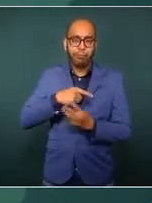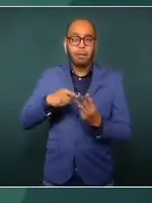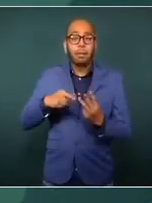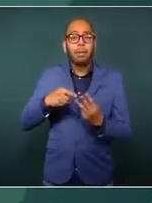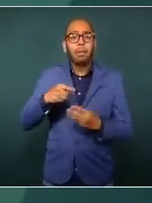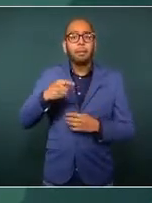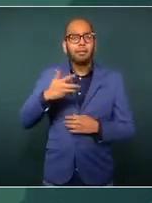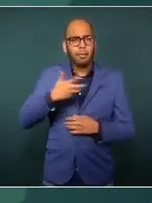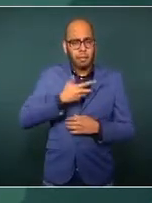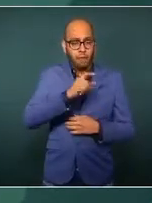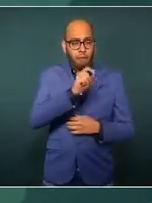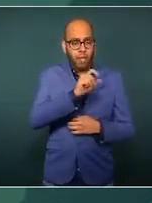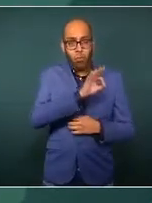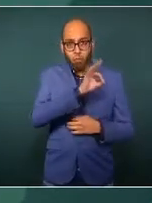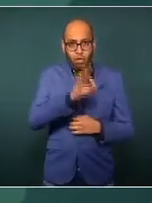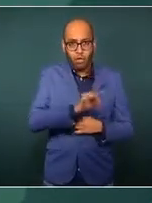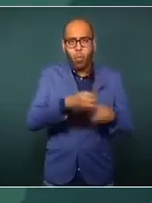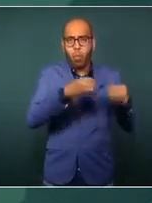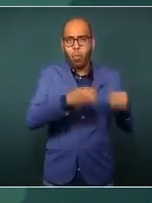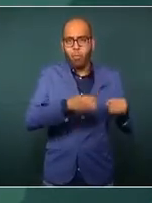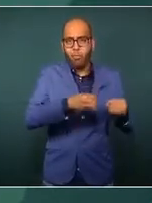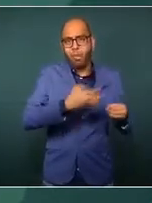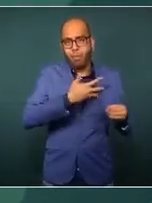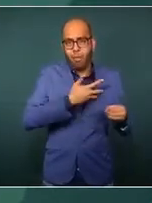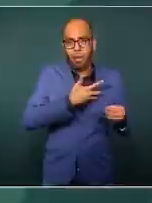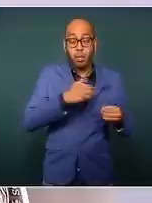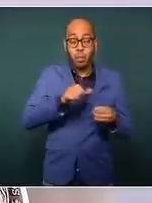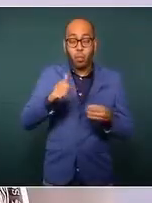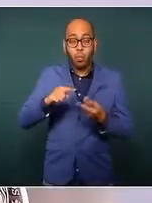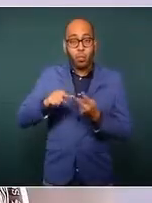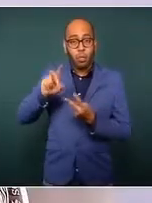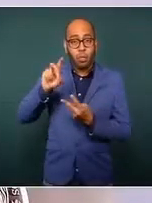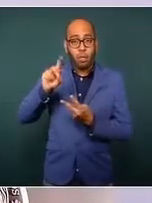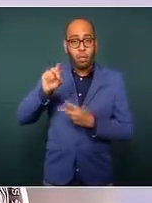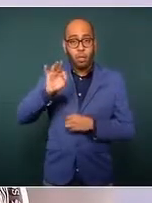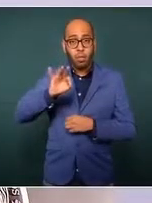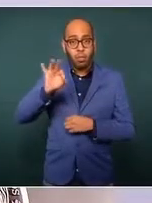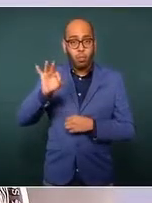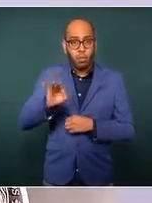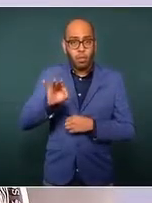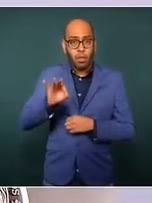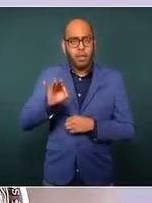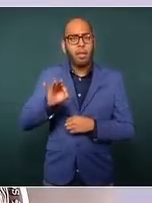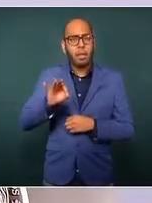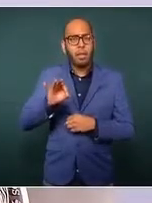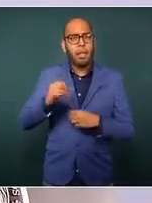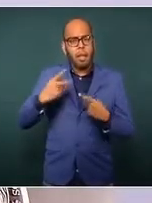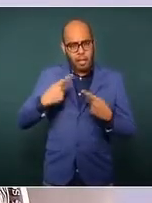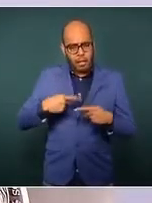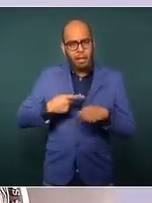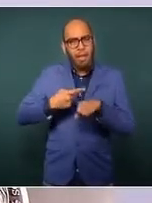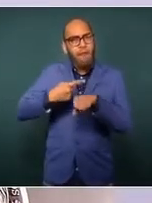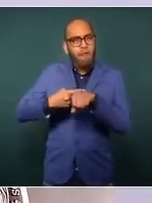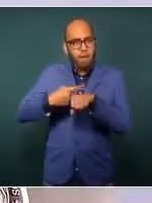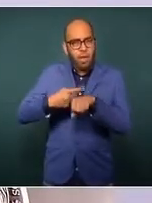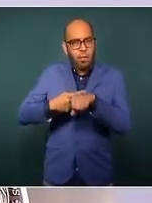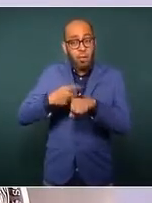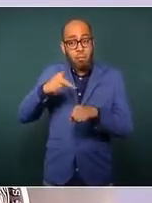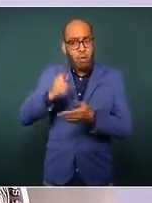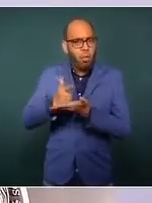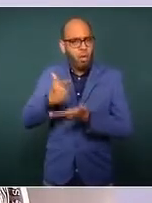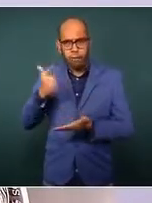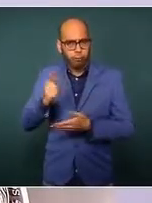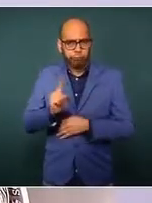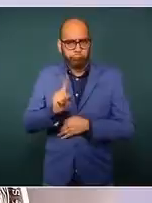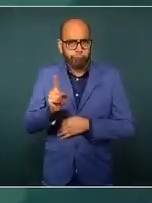margen muy importante y 30 por ciento de pacientes no críticos, decir, estamos en una